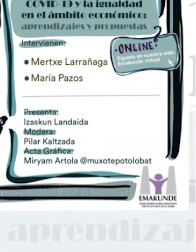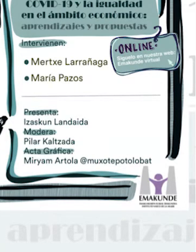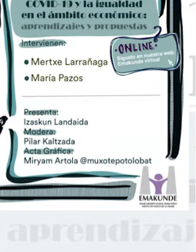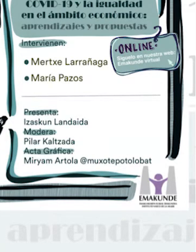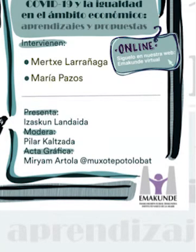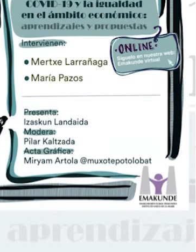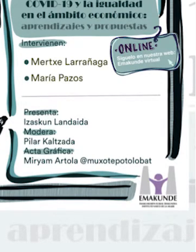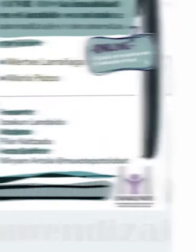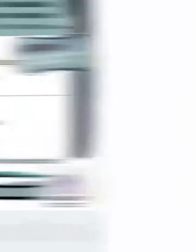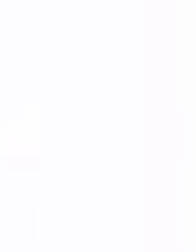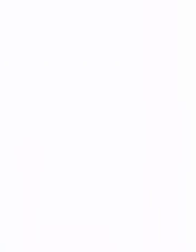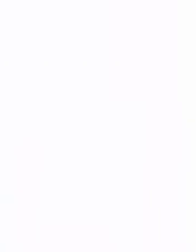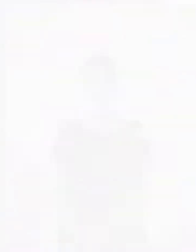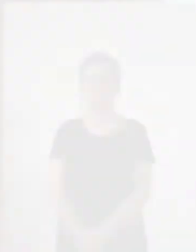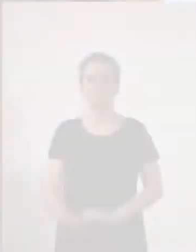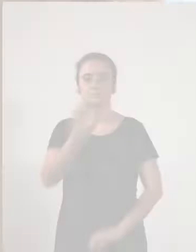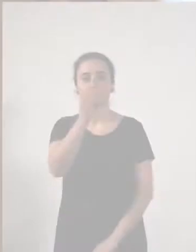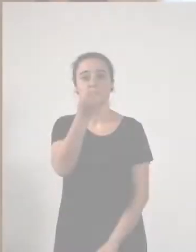GURARRA